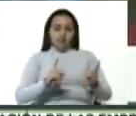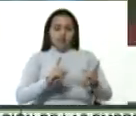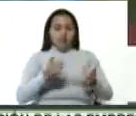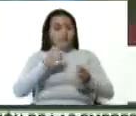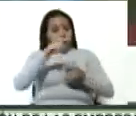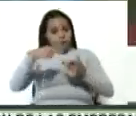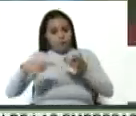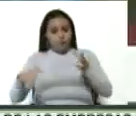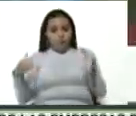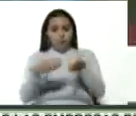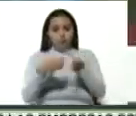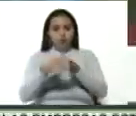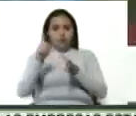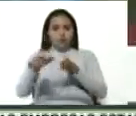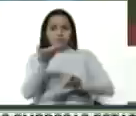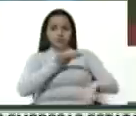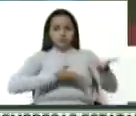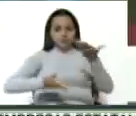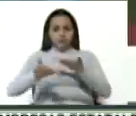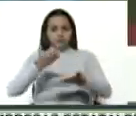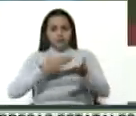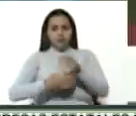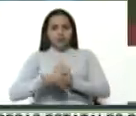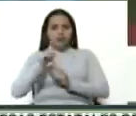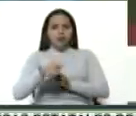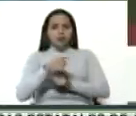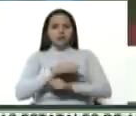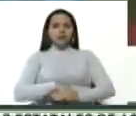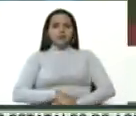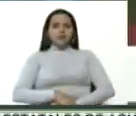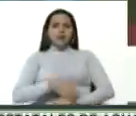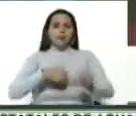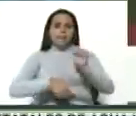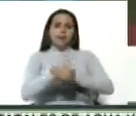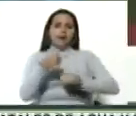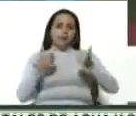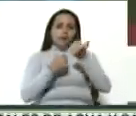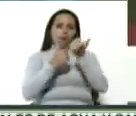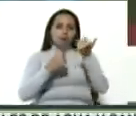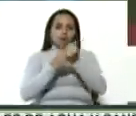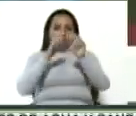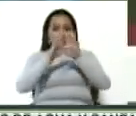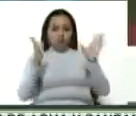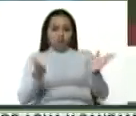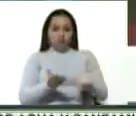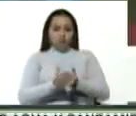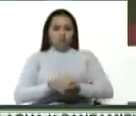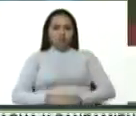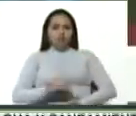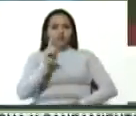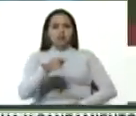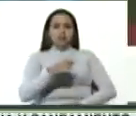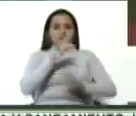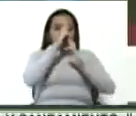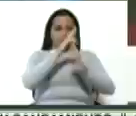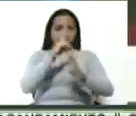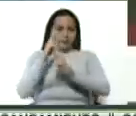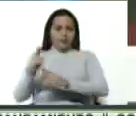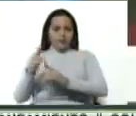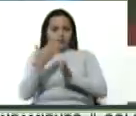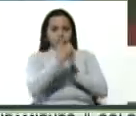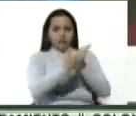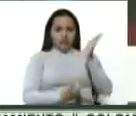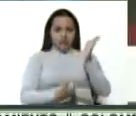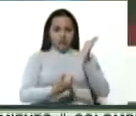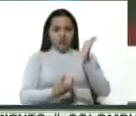través del multilateralismo, del reforzamiento de las Naciones Unidas, del respeto a la Carta de